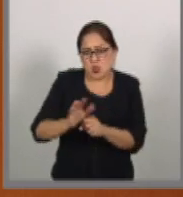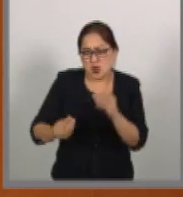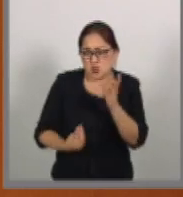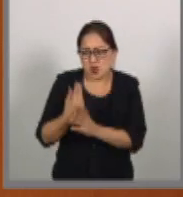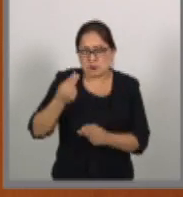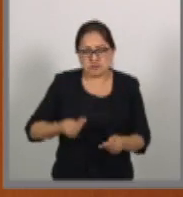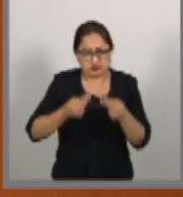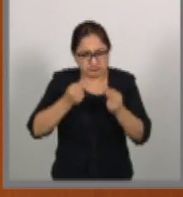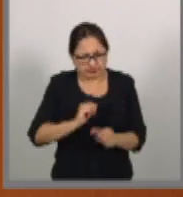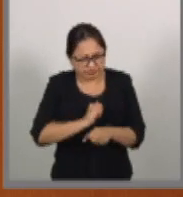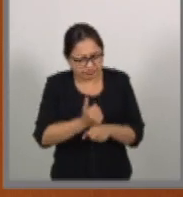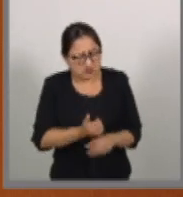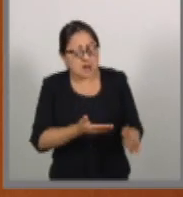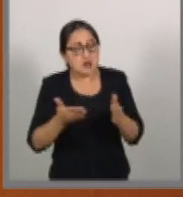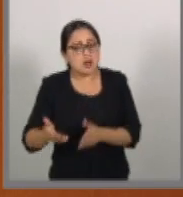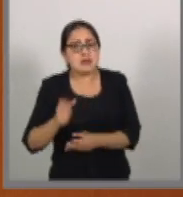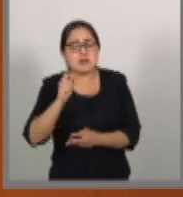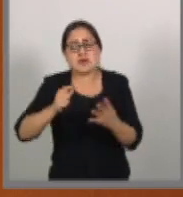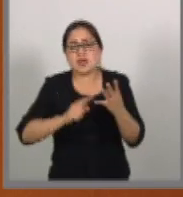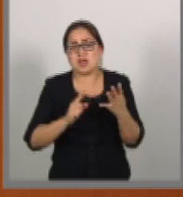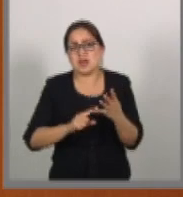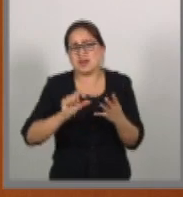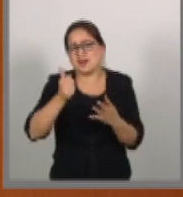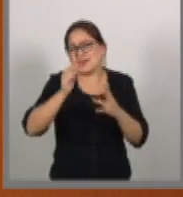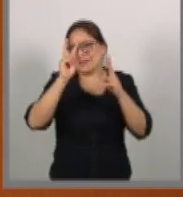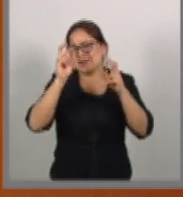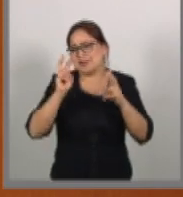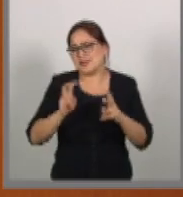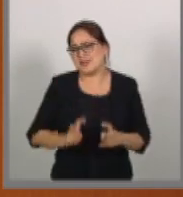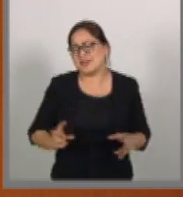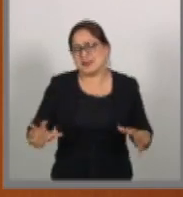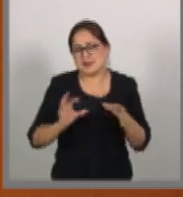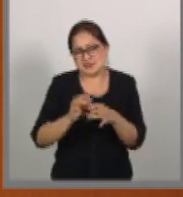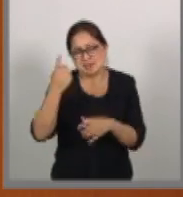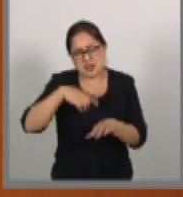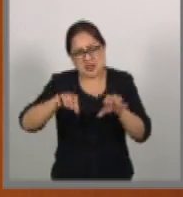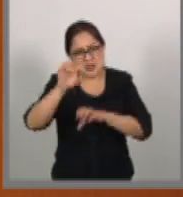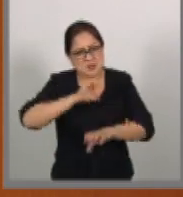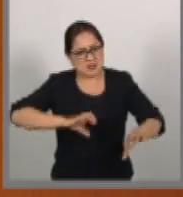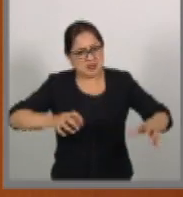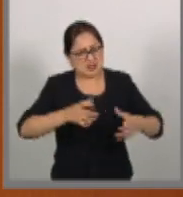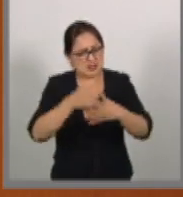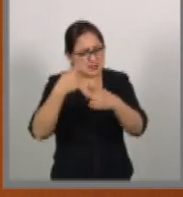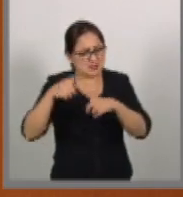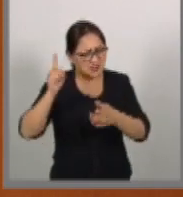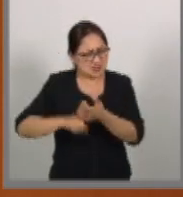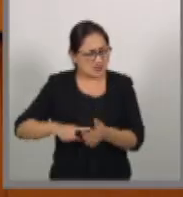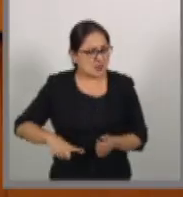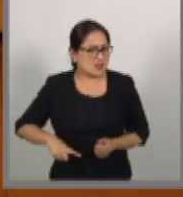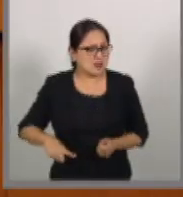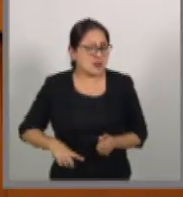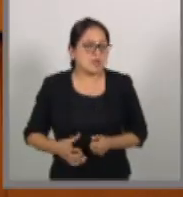y temas para las empresas del Estado.